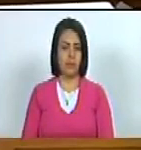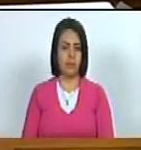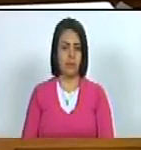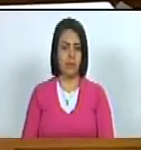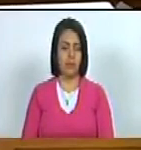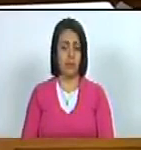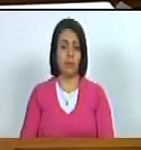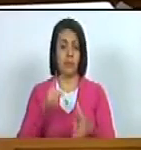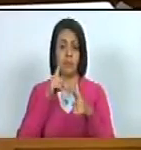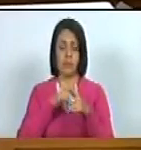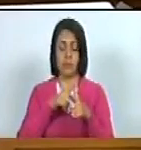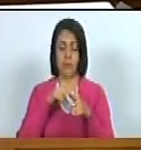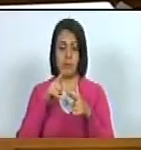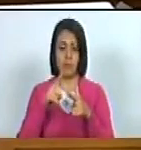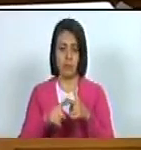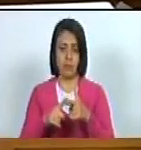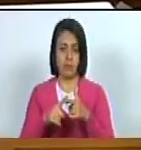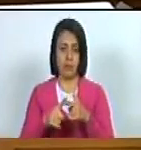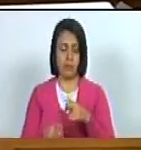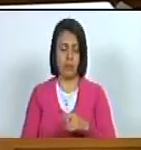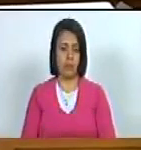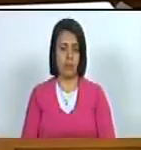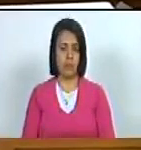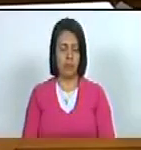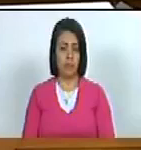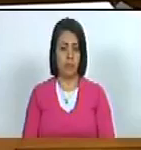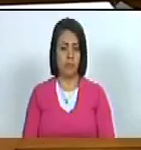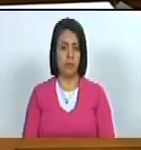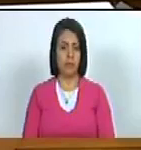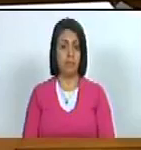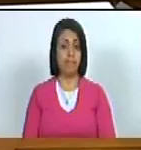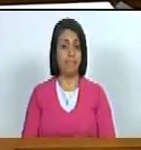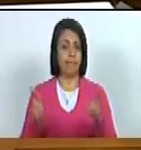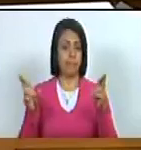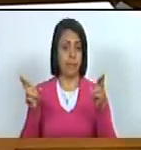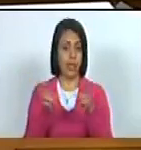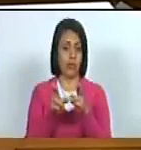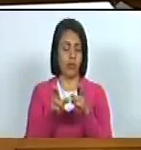entonces la frase que resume